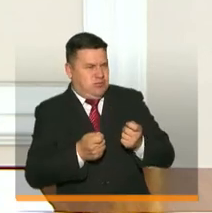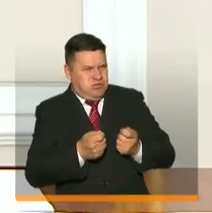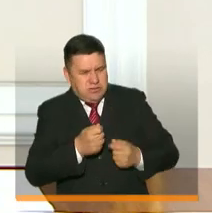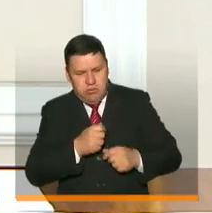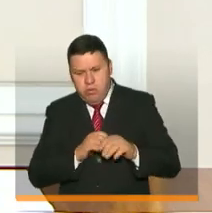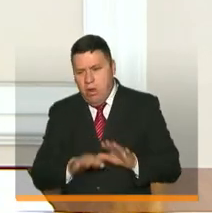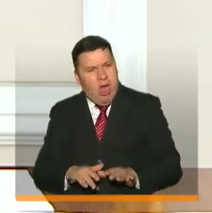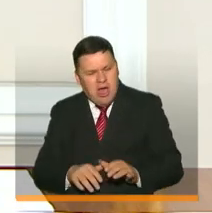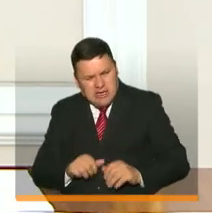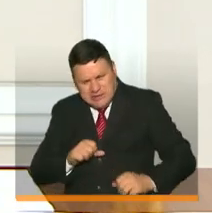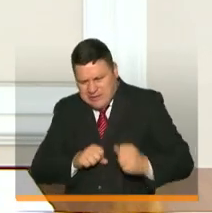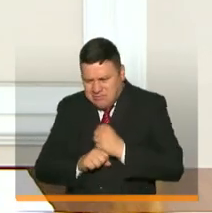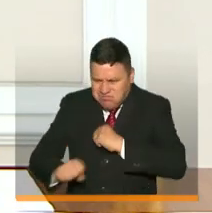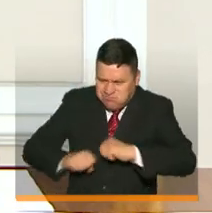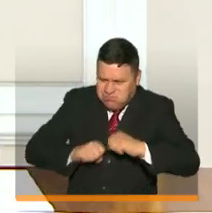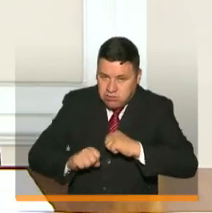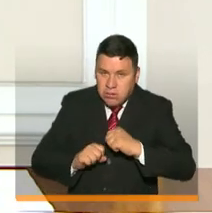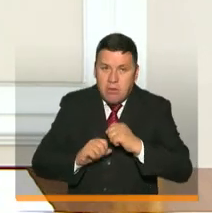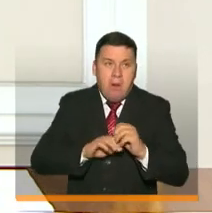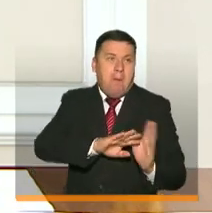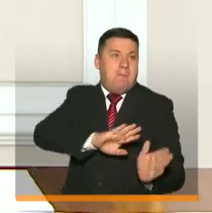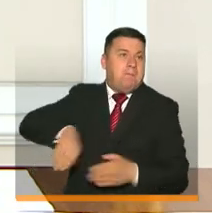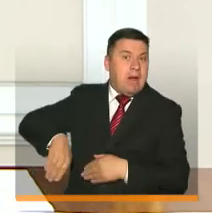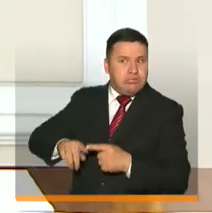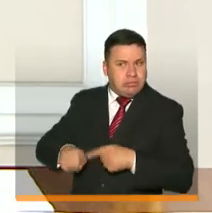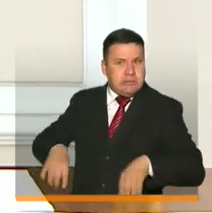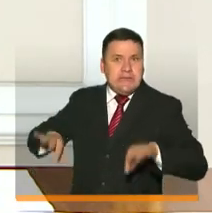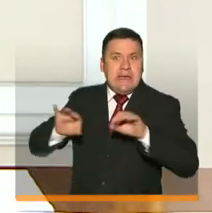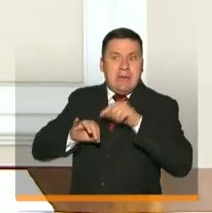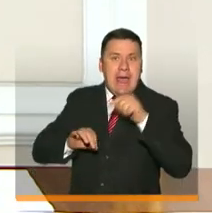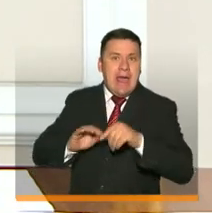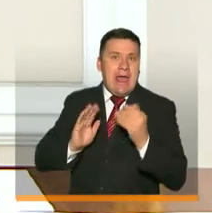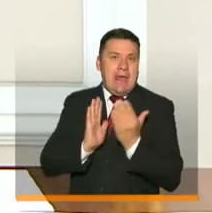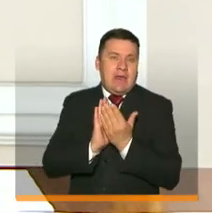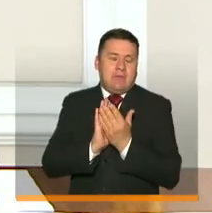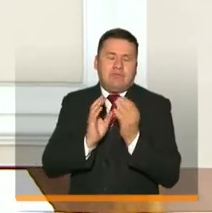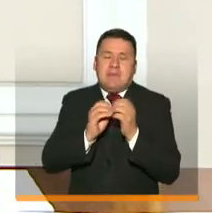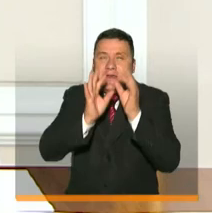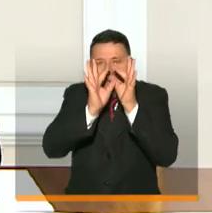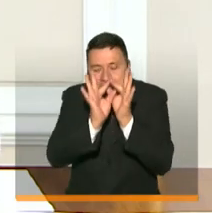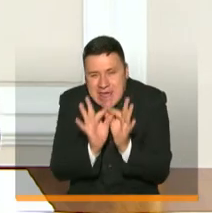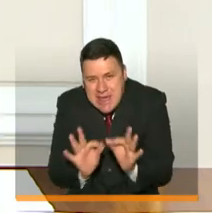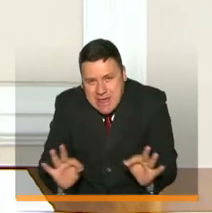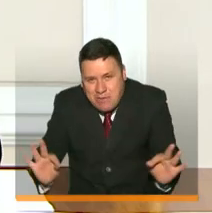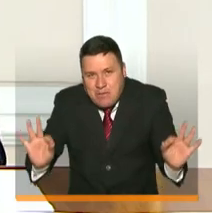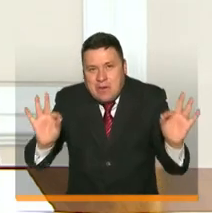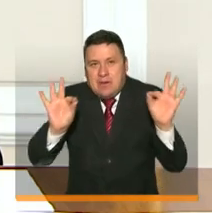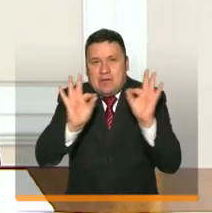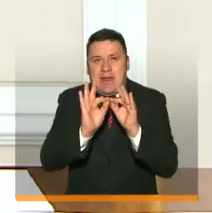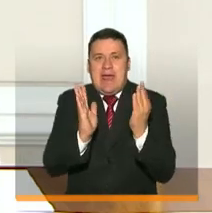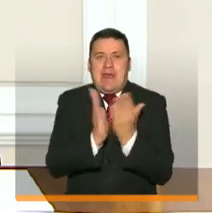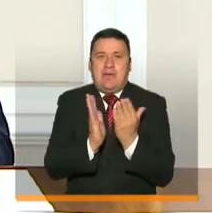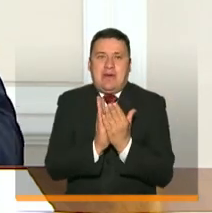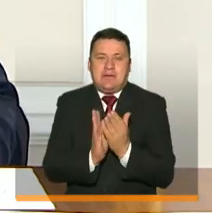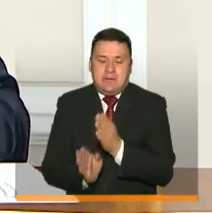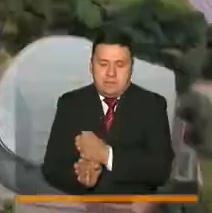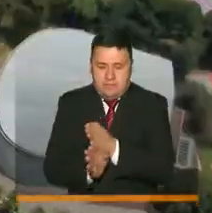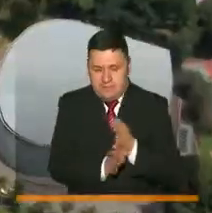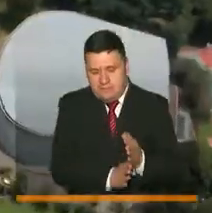que no deja de lado uno de los sectores más importantes y quizás el más importante que es el de la educación.